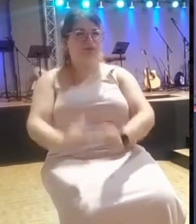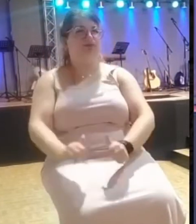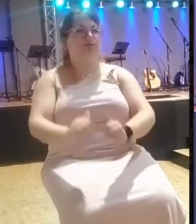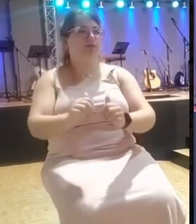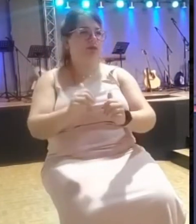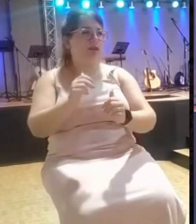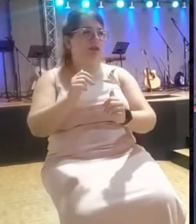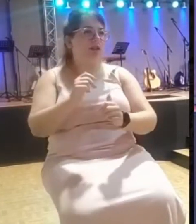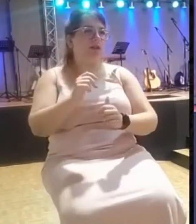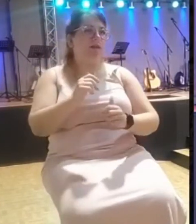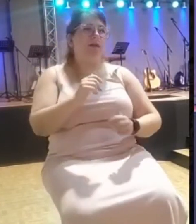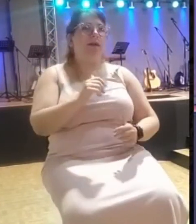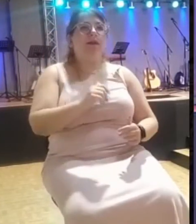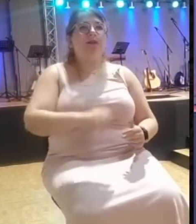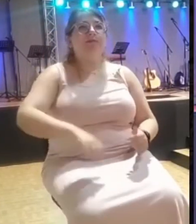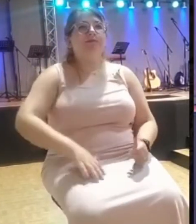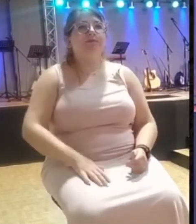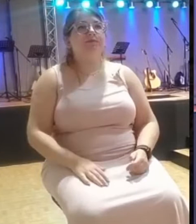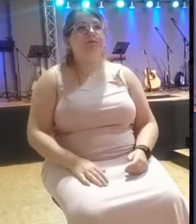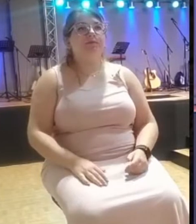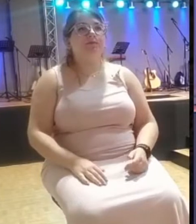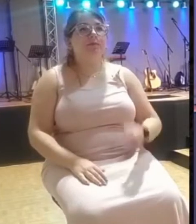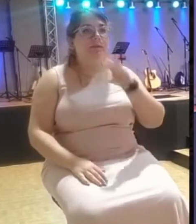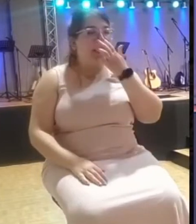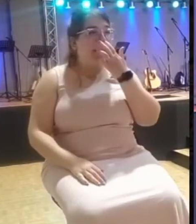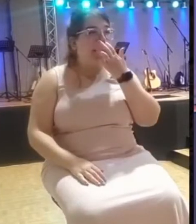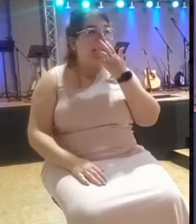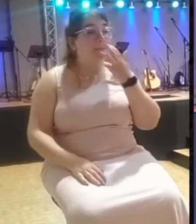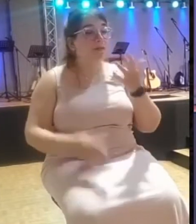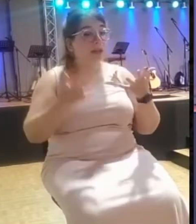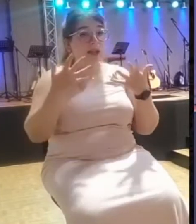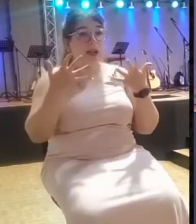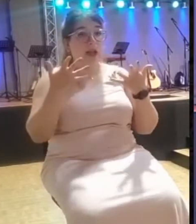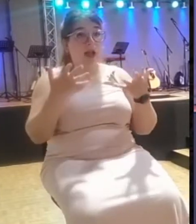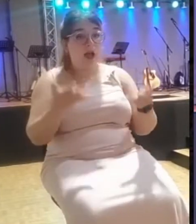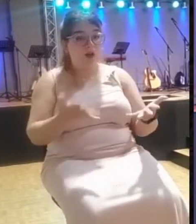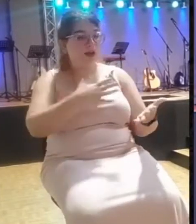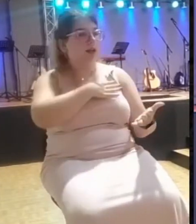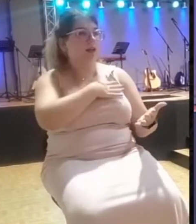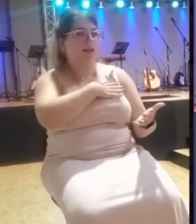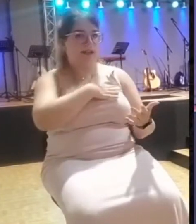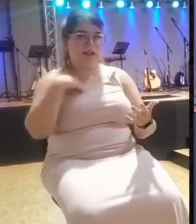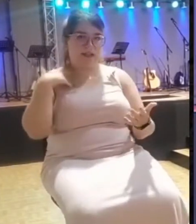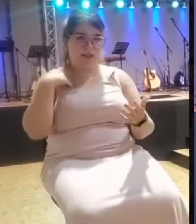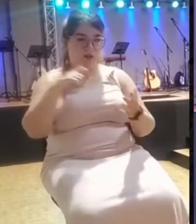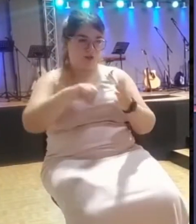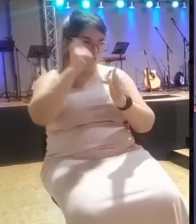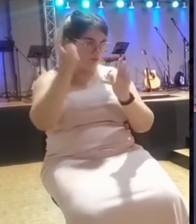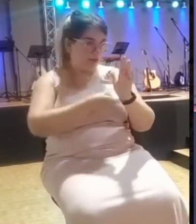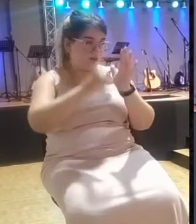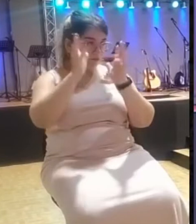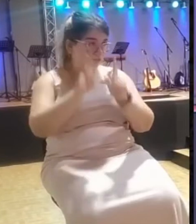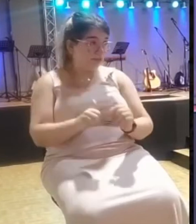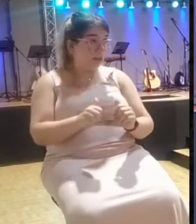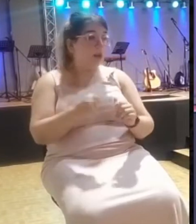habidos y por haber, pero ahora, en este momento, quiere destruirlo del todo. Israel